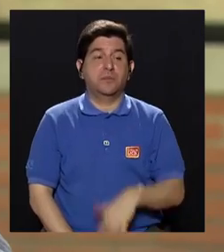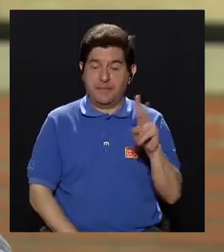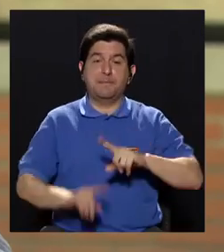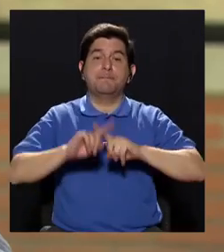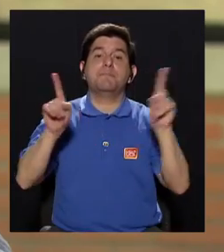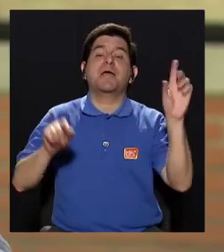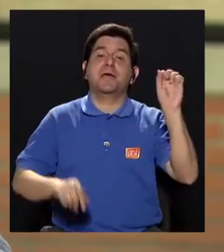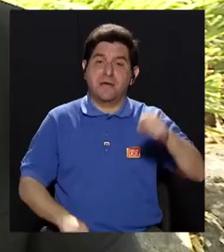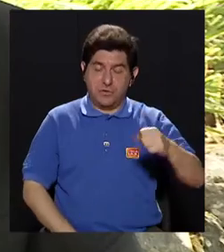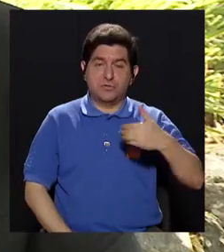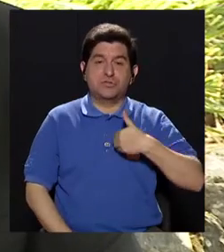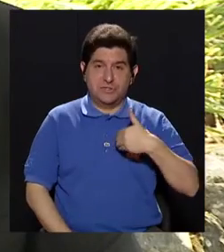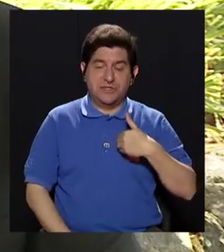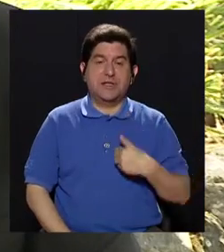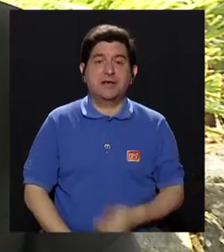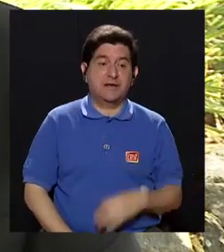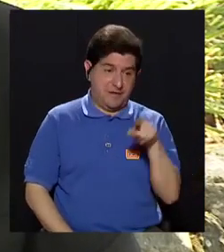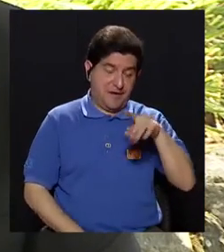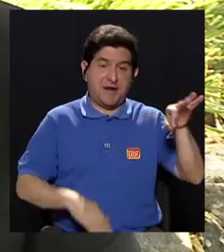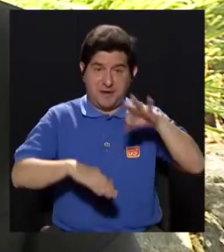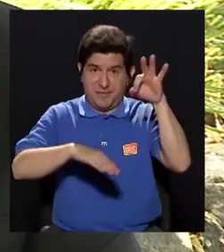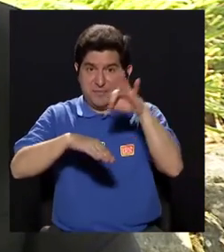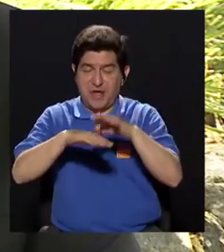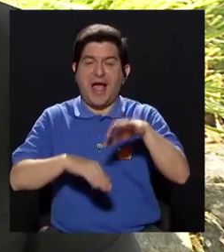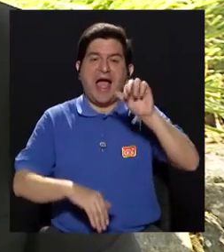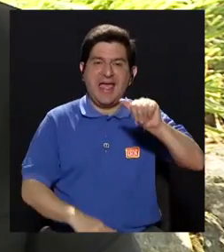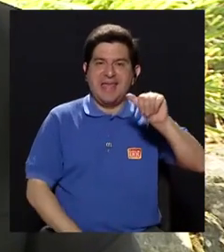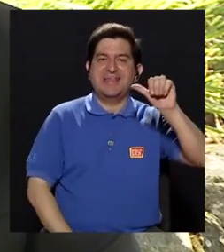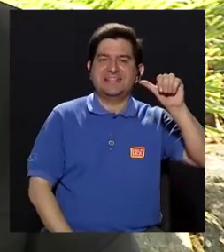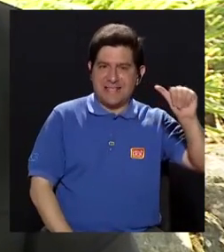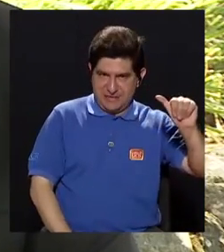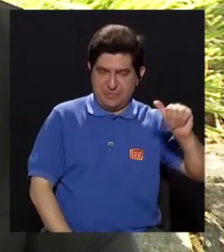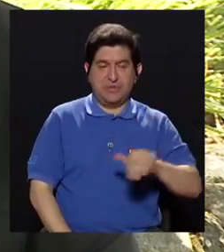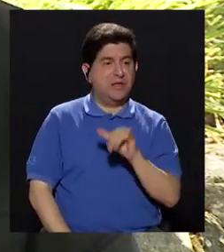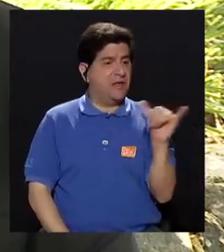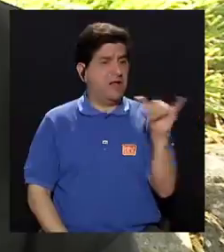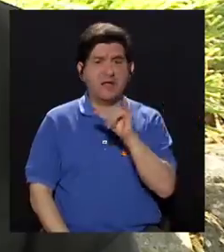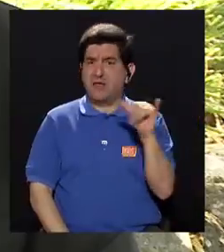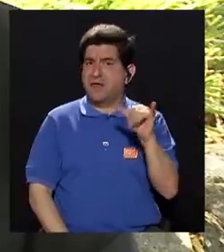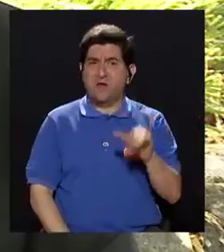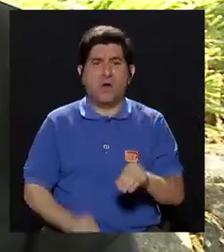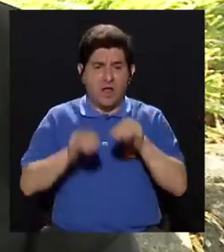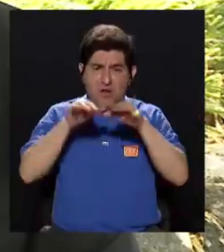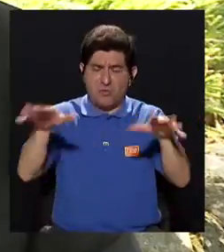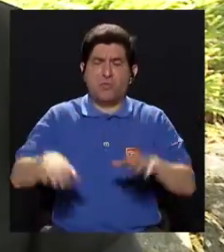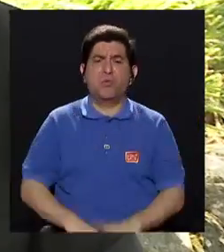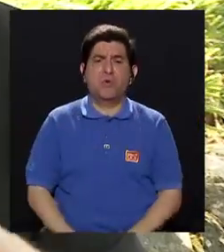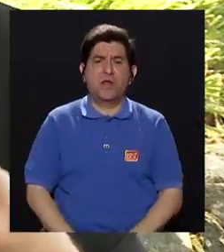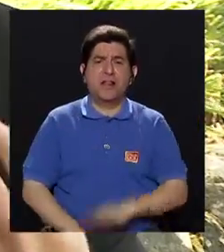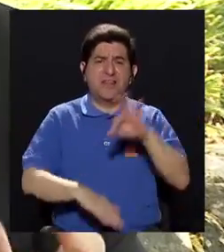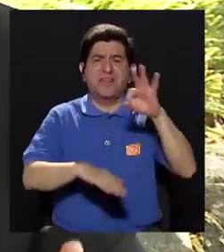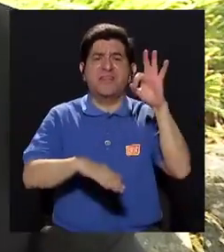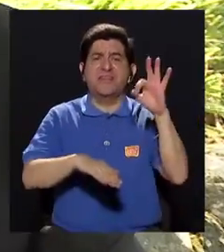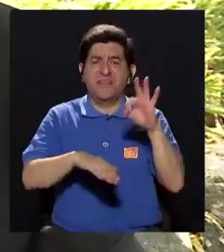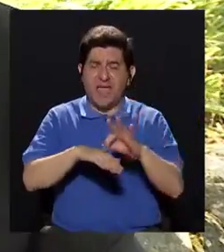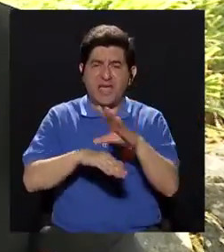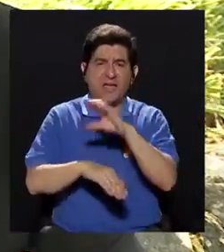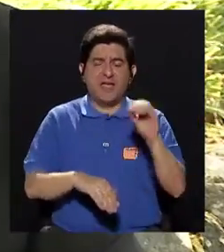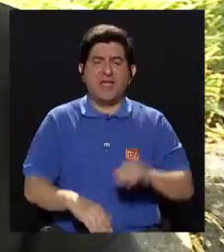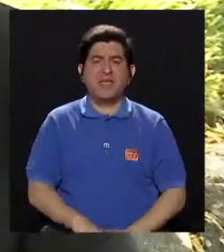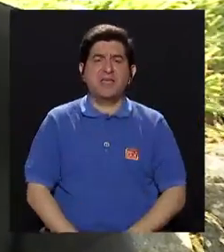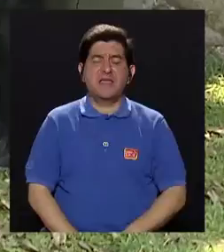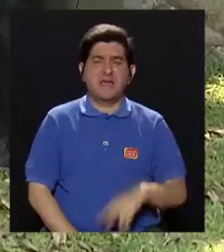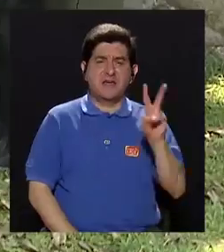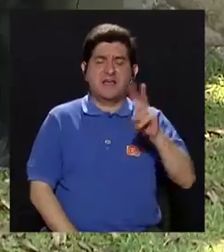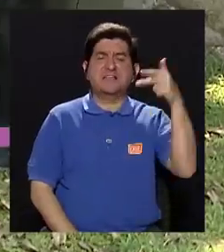tenemos al vector que es el Aedes aegypti y que dicho sea de paso es el mismo que transmite el dengue y que transmite el chikungunya. De